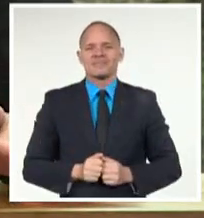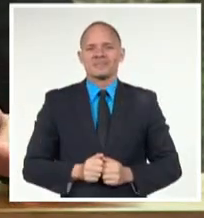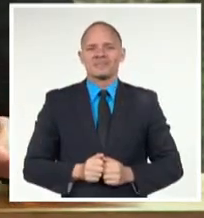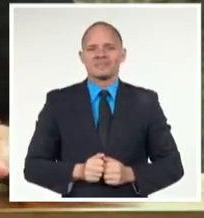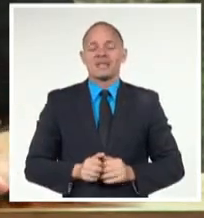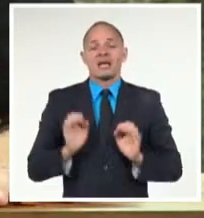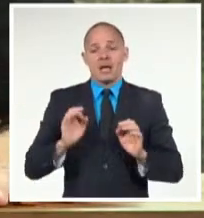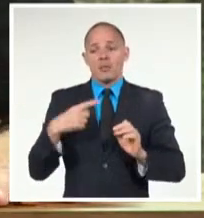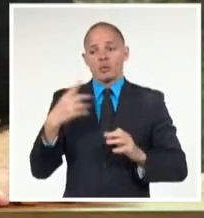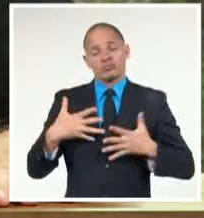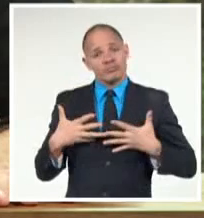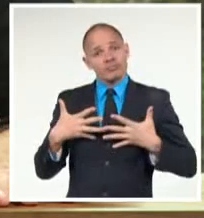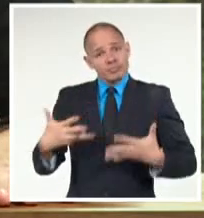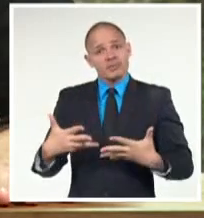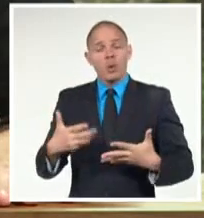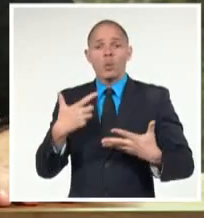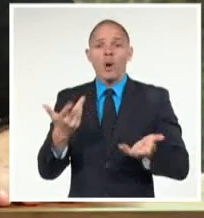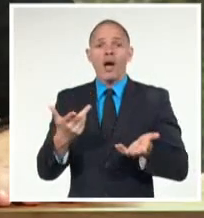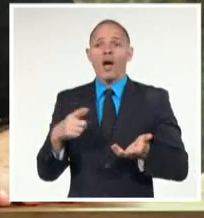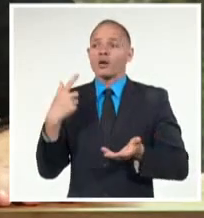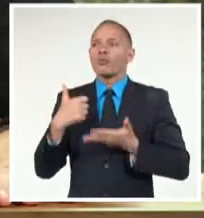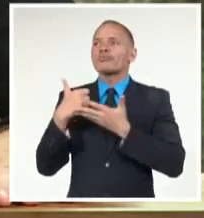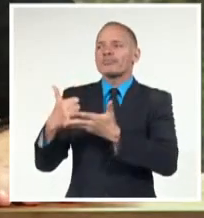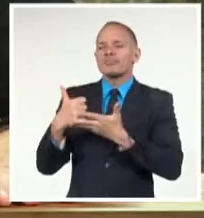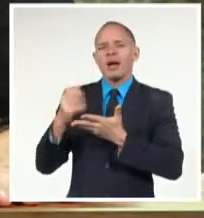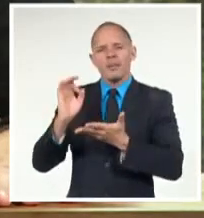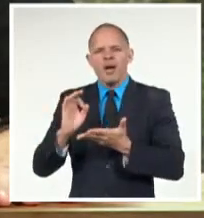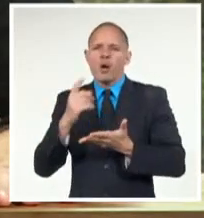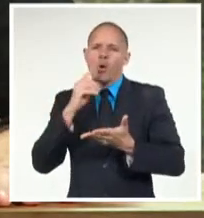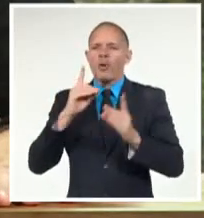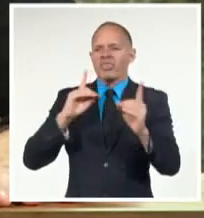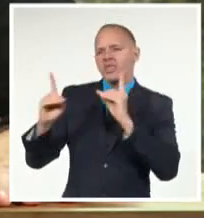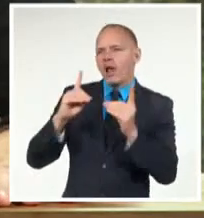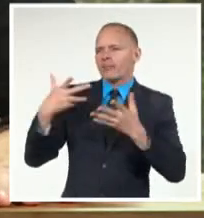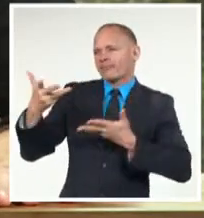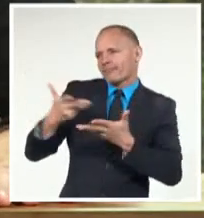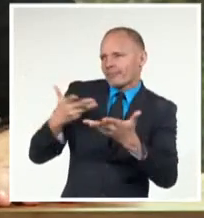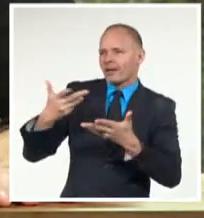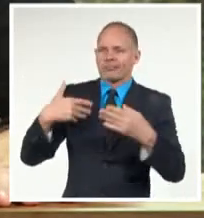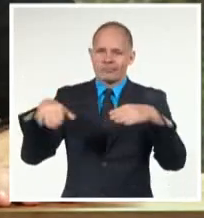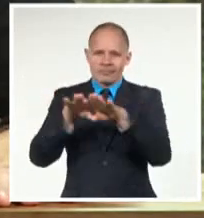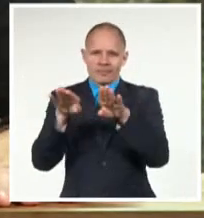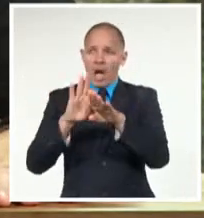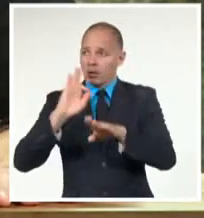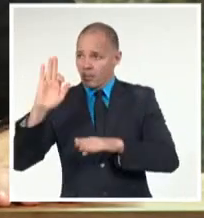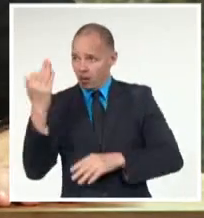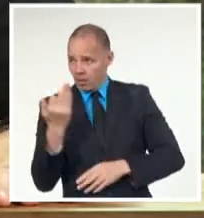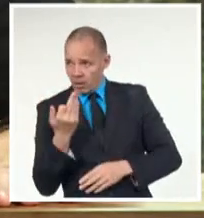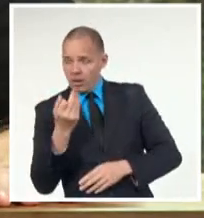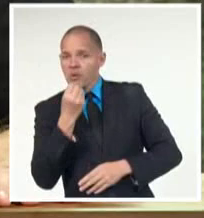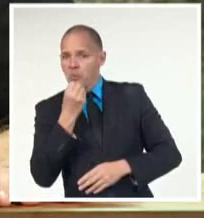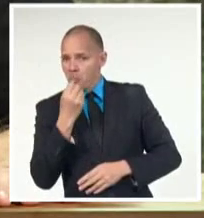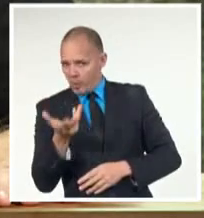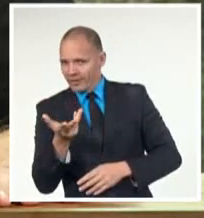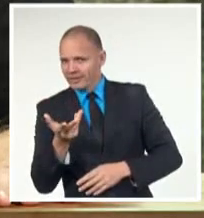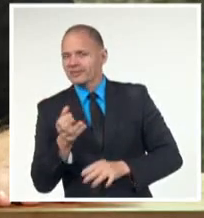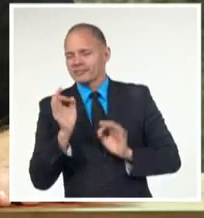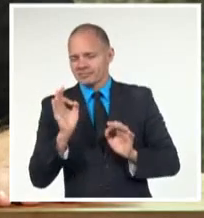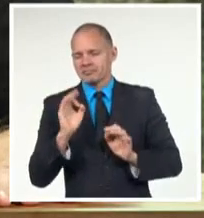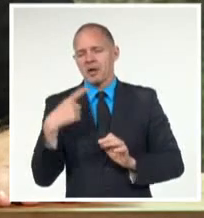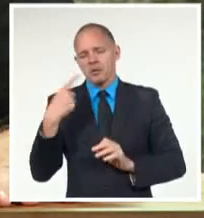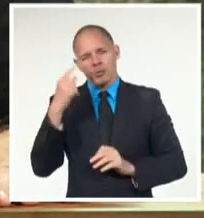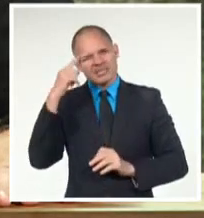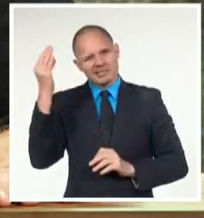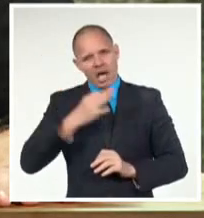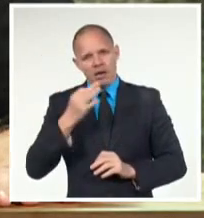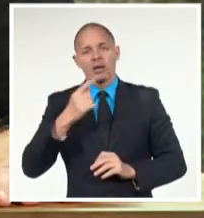Comprometidos con el desarrollo de la cooperación sobre principios de diálogo equitativo y respeto mutuo, estamos convencidos que una